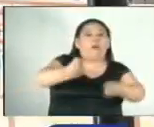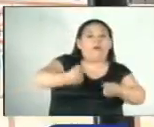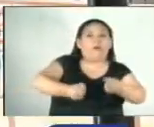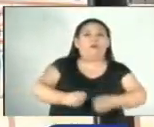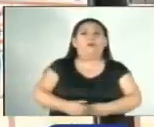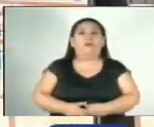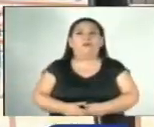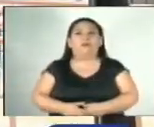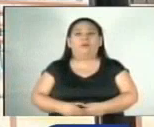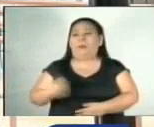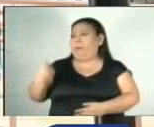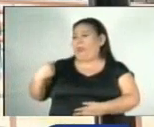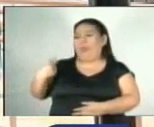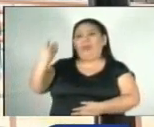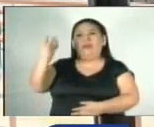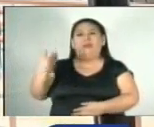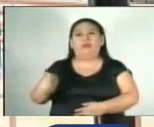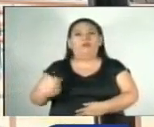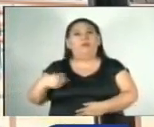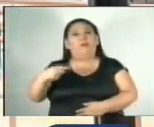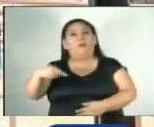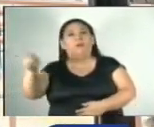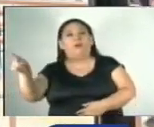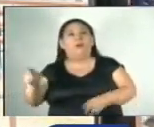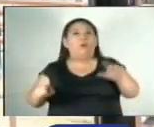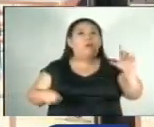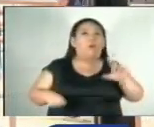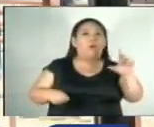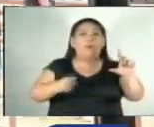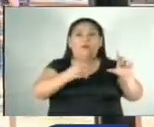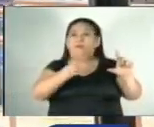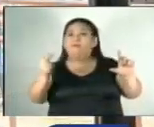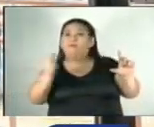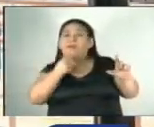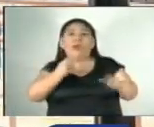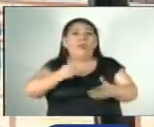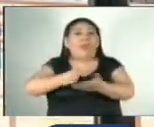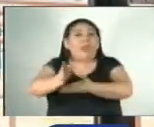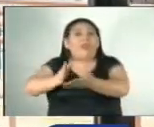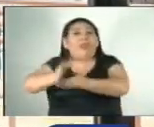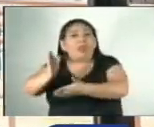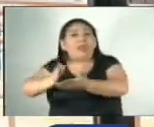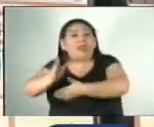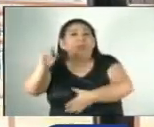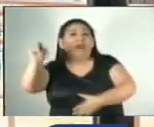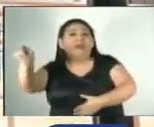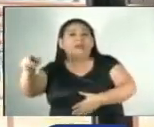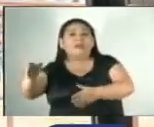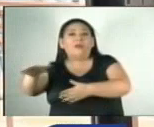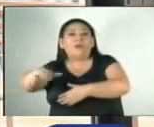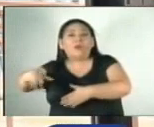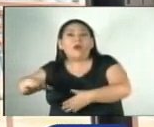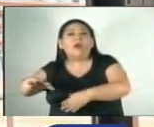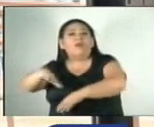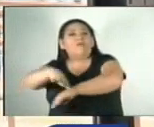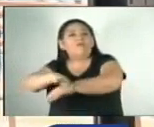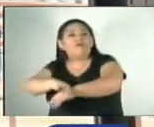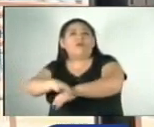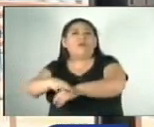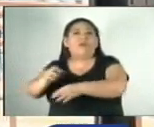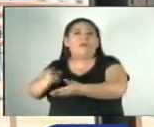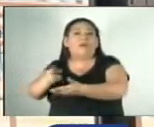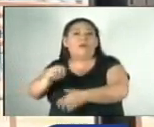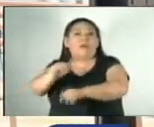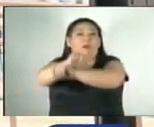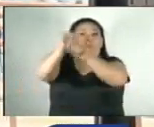Yo uso estos días, tengo que llevarlo de lunes a viernes, llevarlo todos los días a lo que es el crío, a rehabilitación. Todos los días